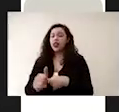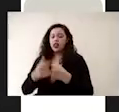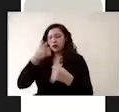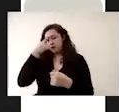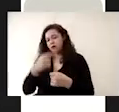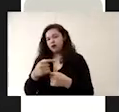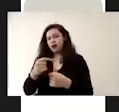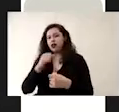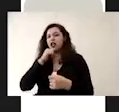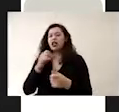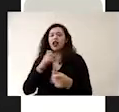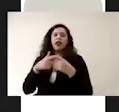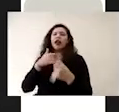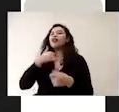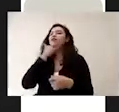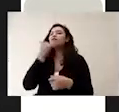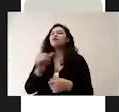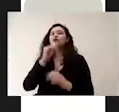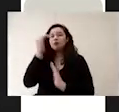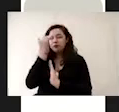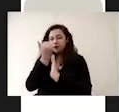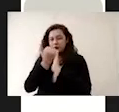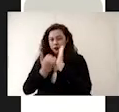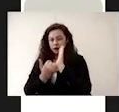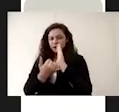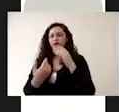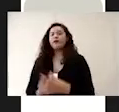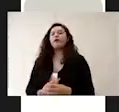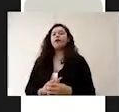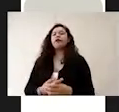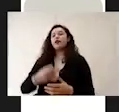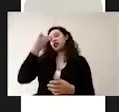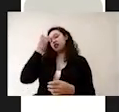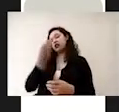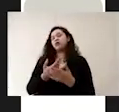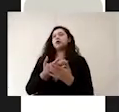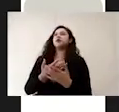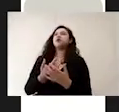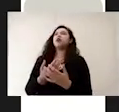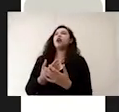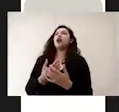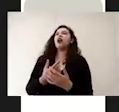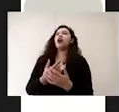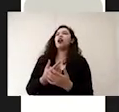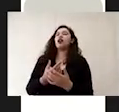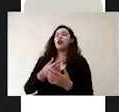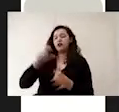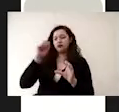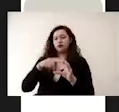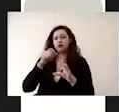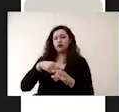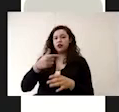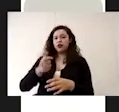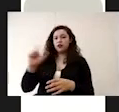margen de error. Vamos a esperar un tiempo y a disolver un poco la pastilla agitando